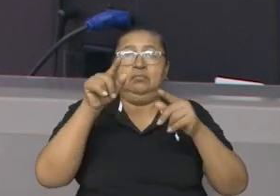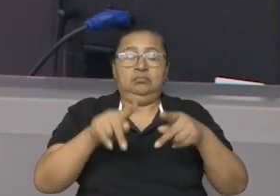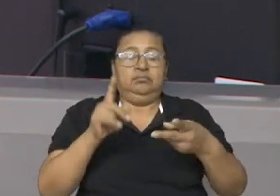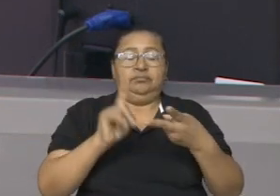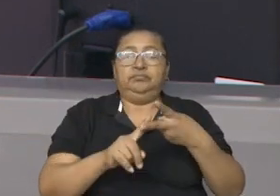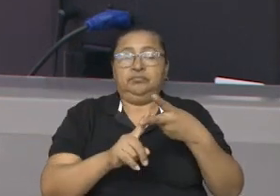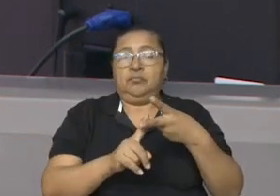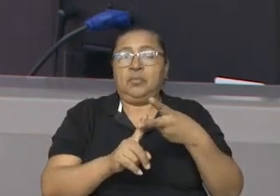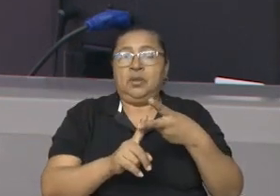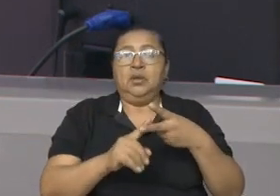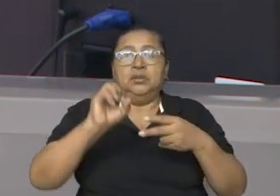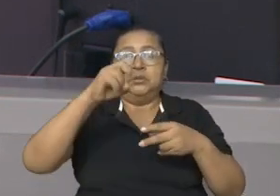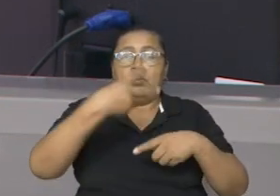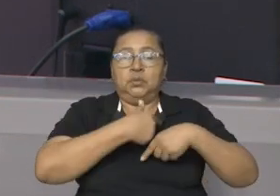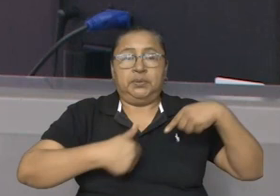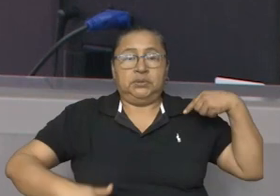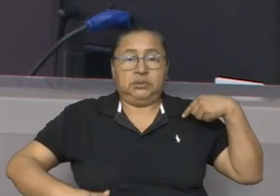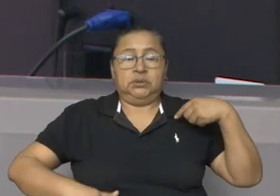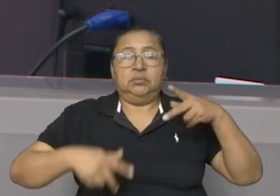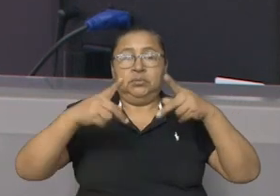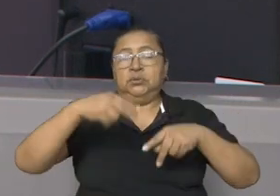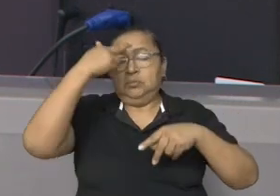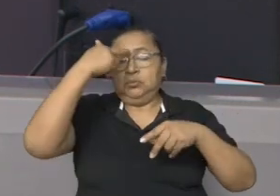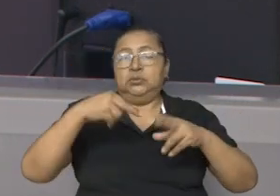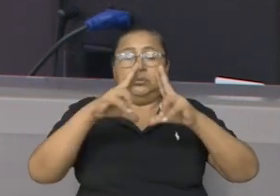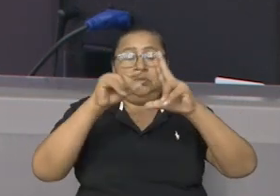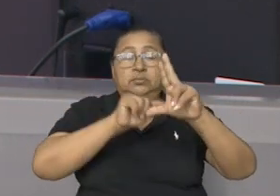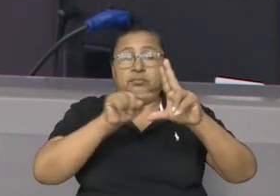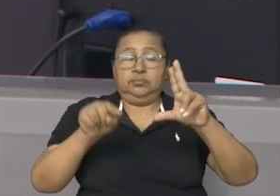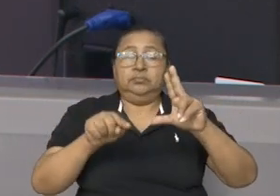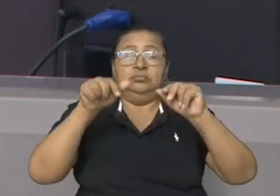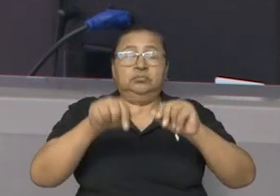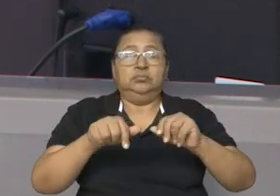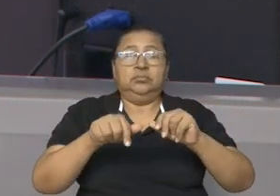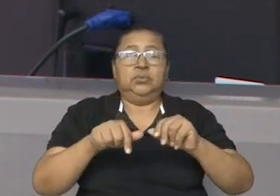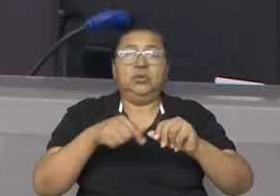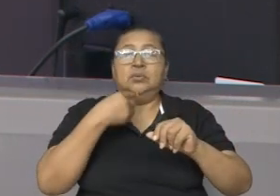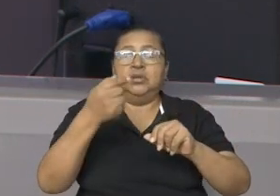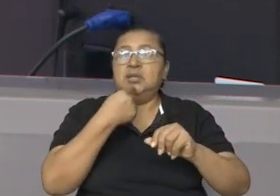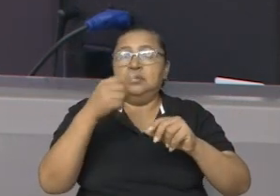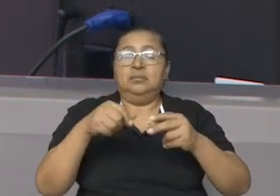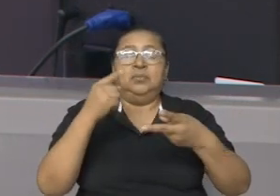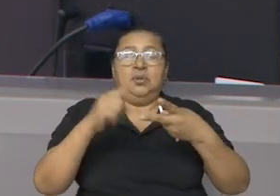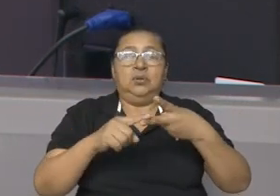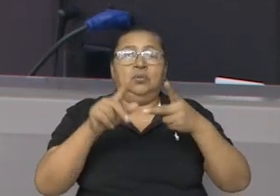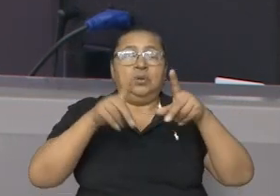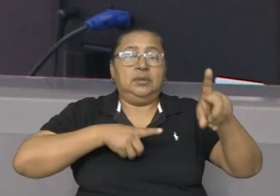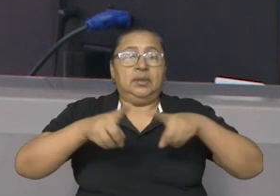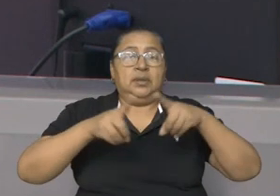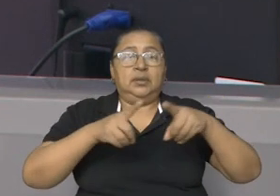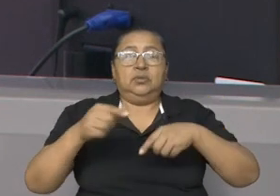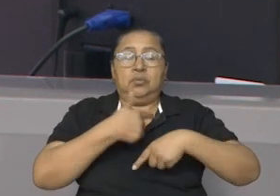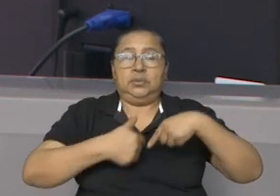Dos, vicepresidente de la autoridad del Gran Canal Interoceánico de Nicaragua, la que será ejercida por un delegado